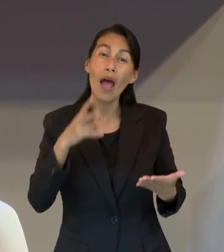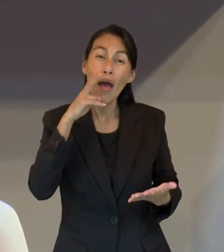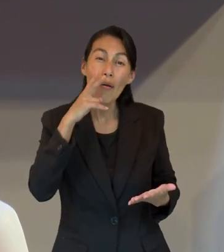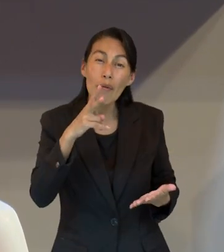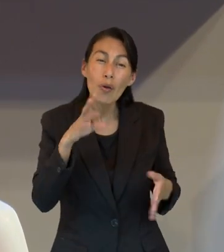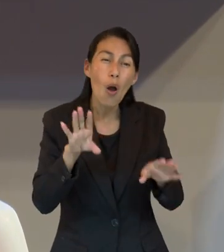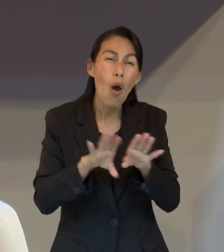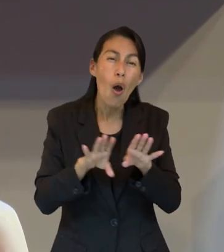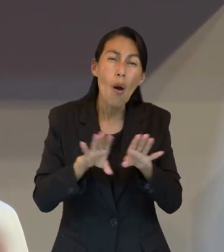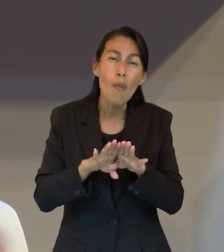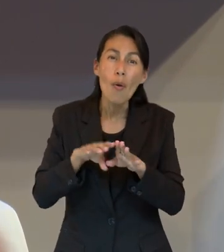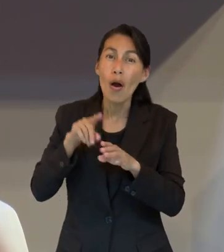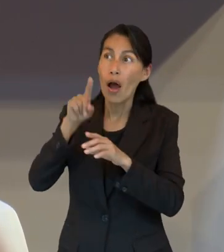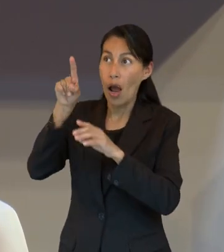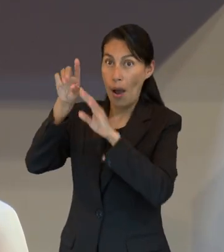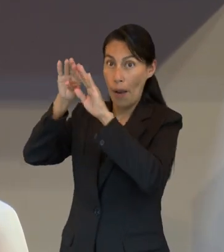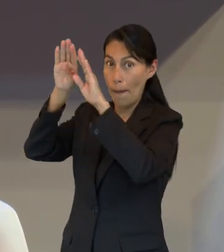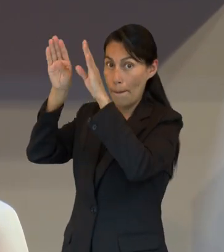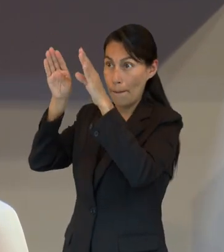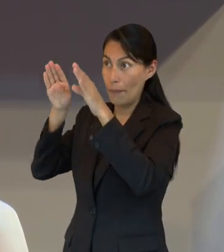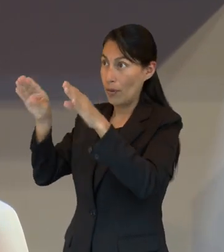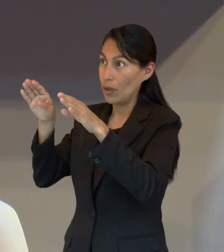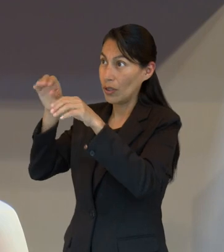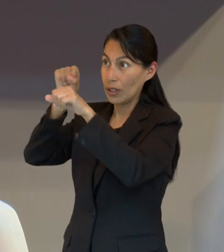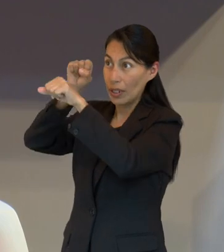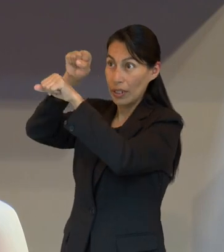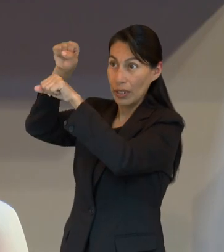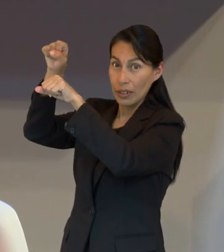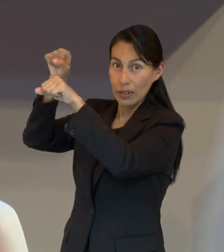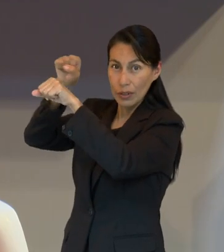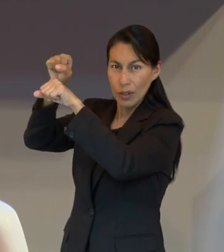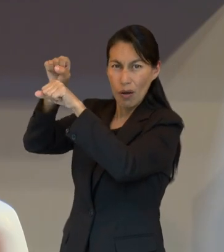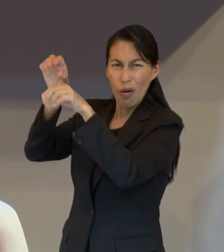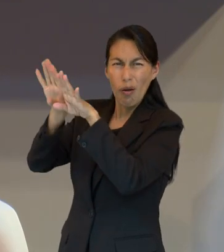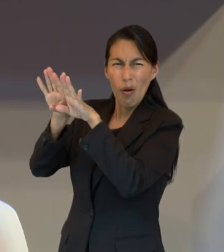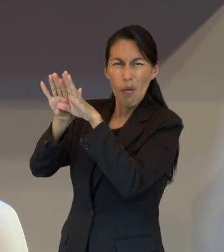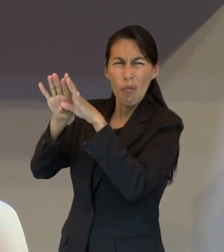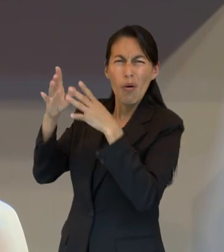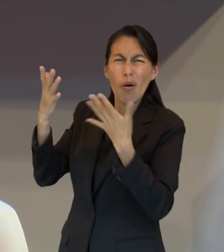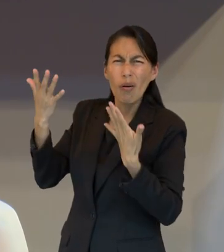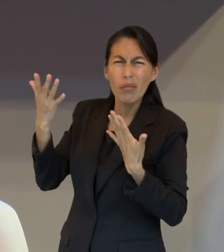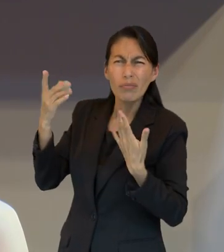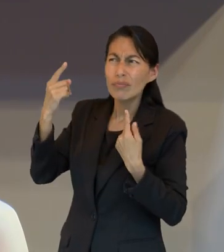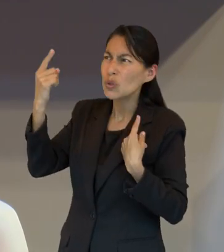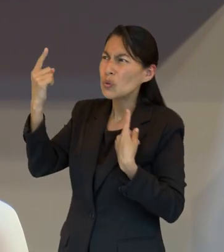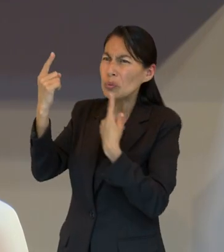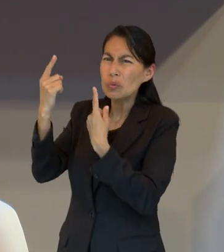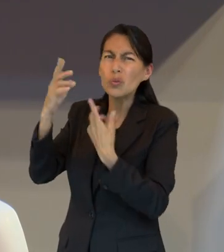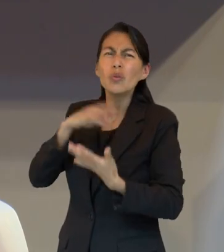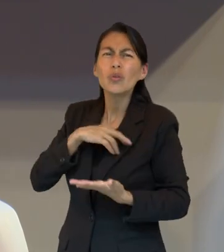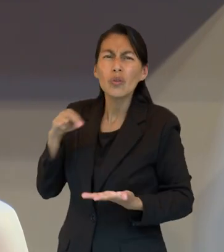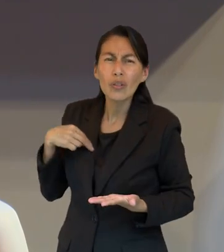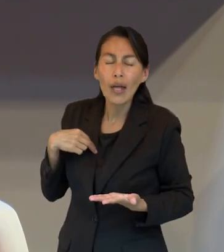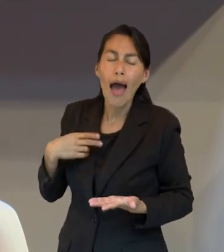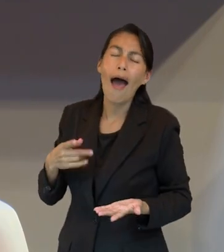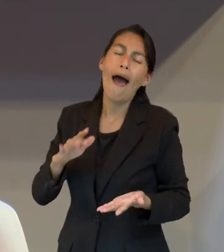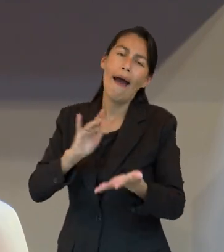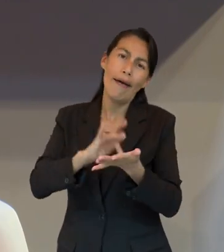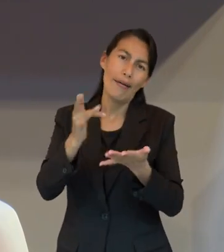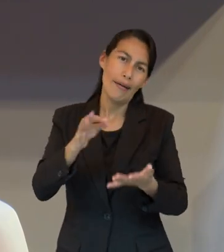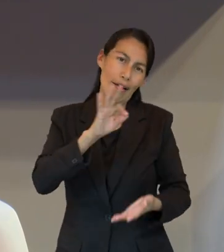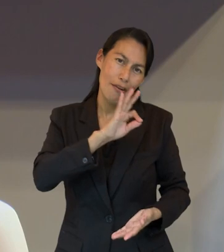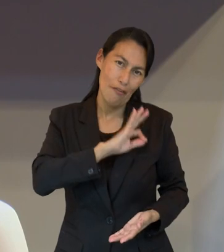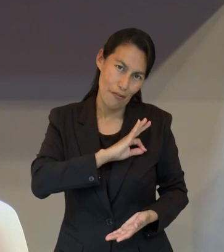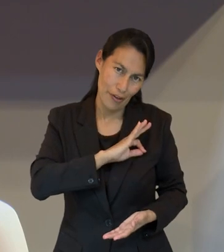que nos hemos acercado al monte de Sion mediante la fe, ¿no es cierto? Y también reconocemos que este juicio